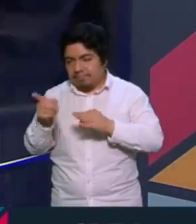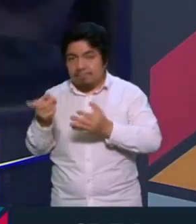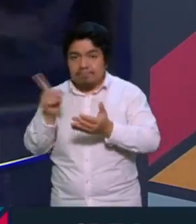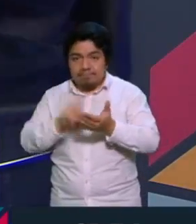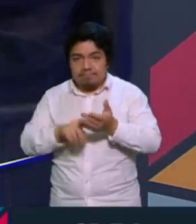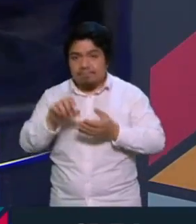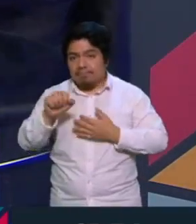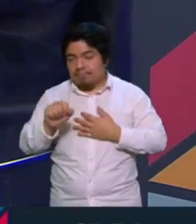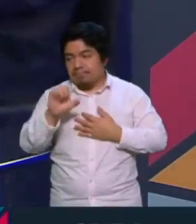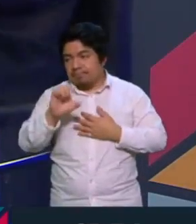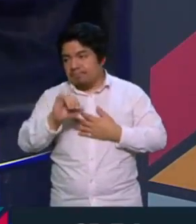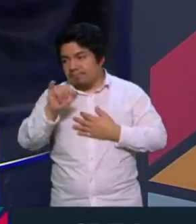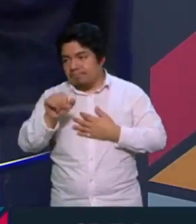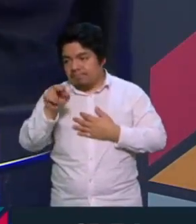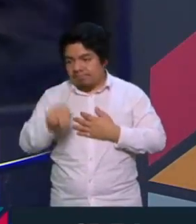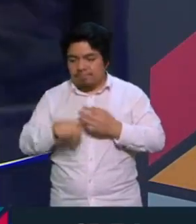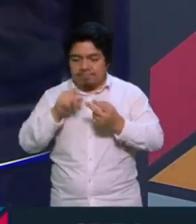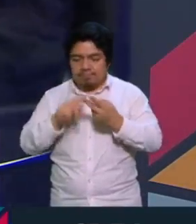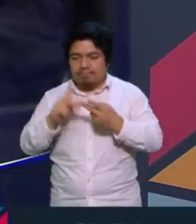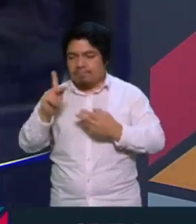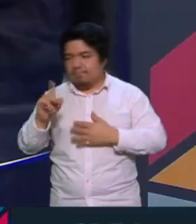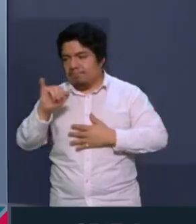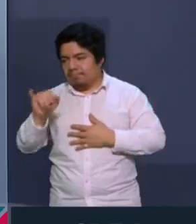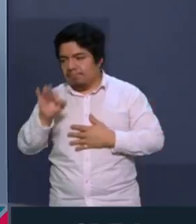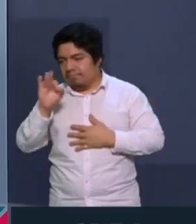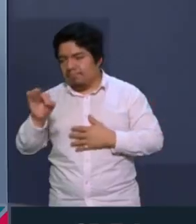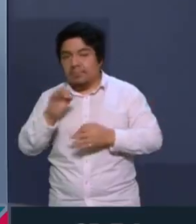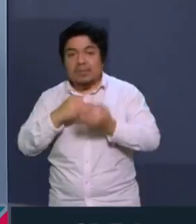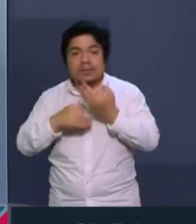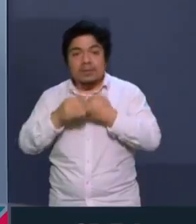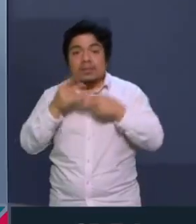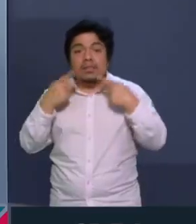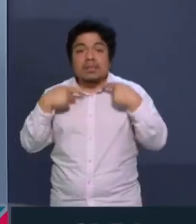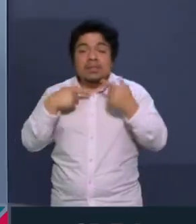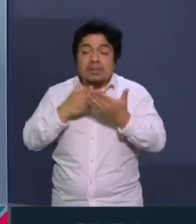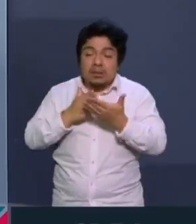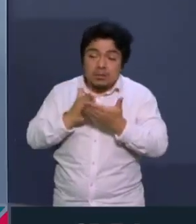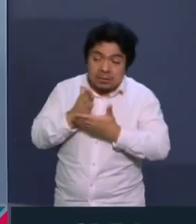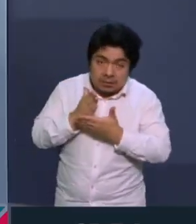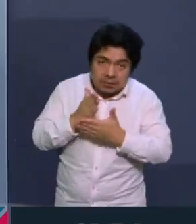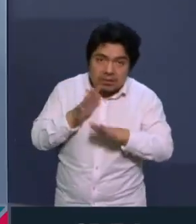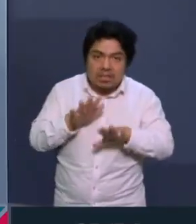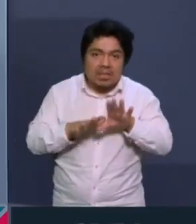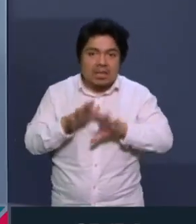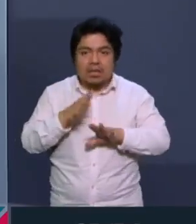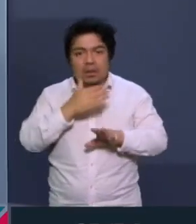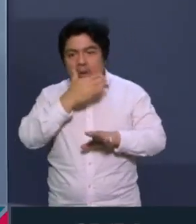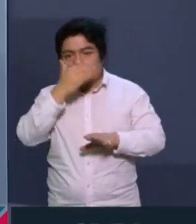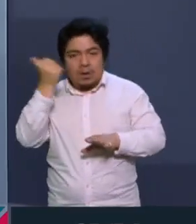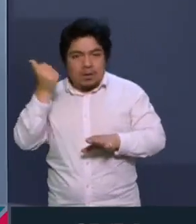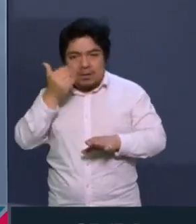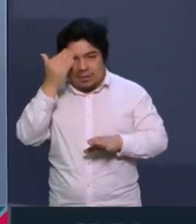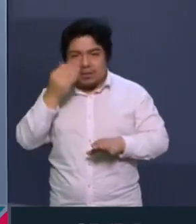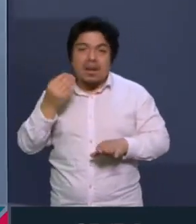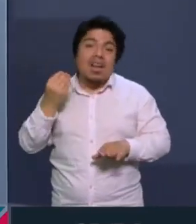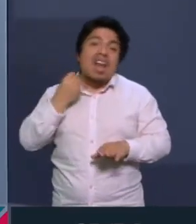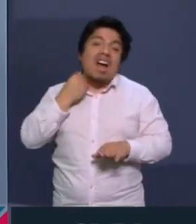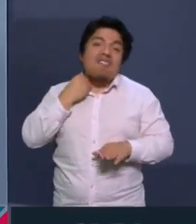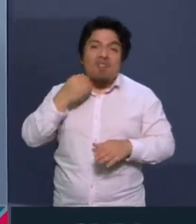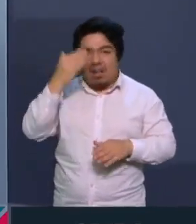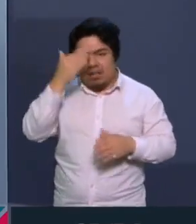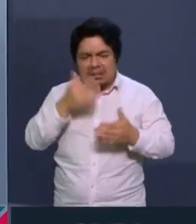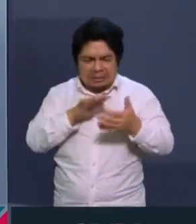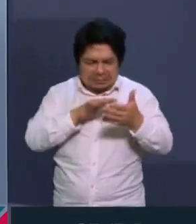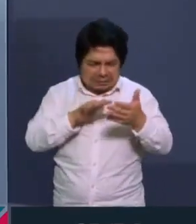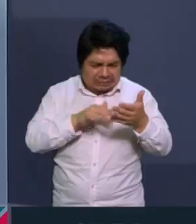Corte de Justicia y en todo el Poder Judicial sea accesible para quienes no estamos poseídos por el espíritu del abogado y no